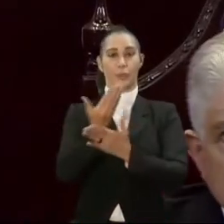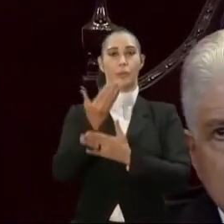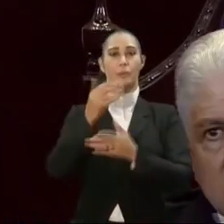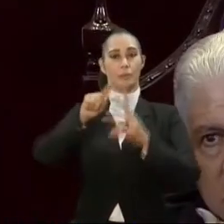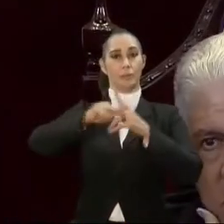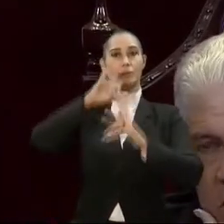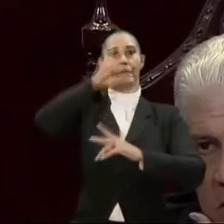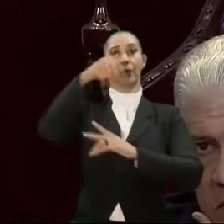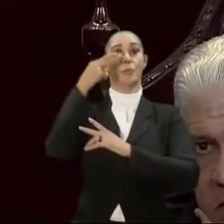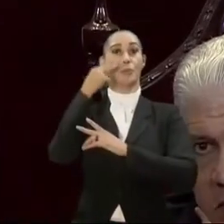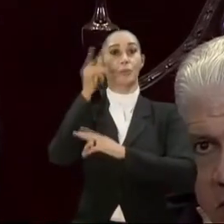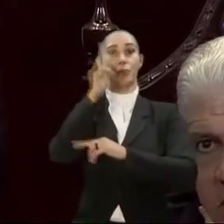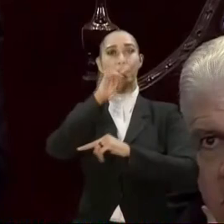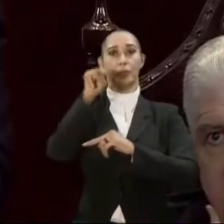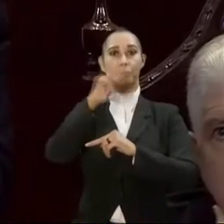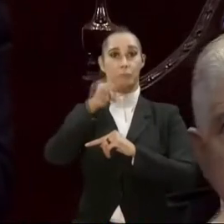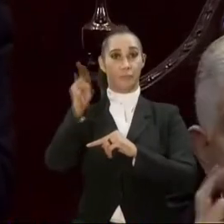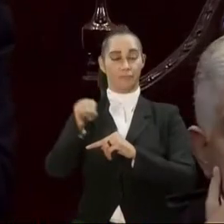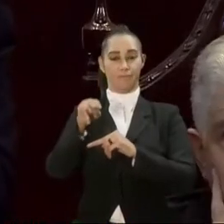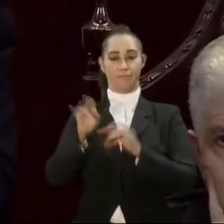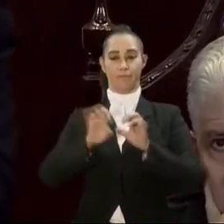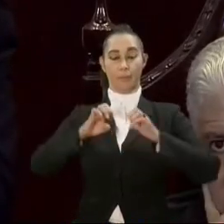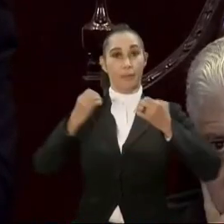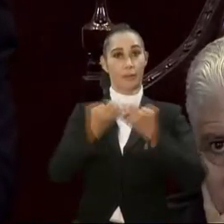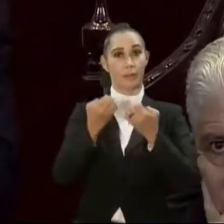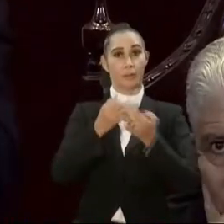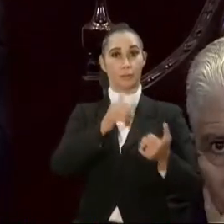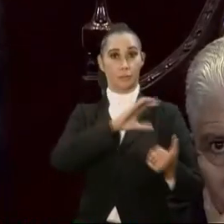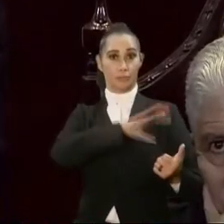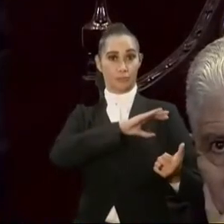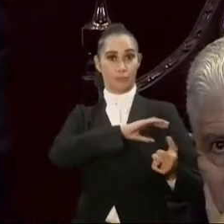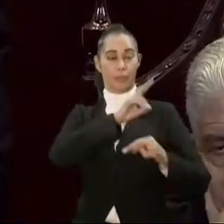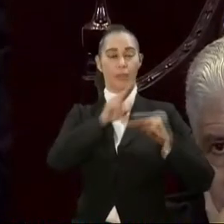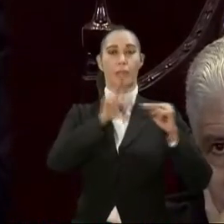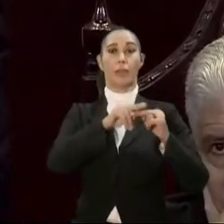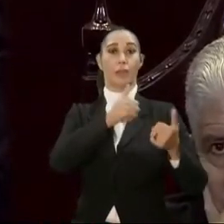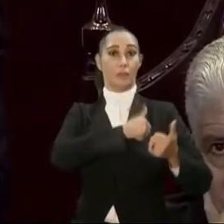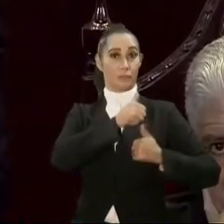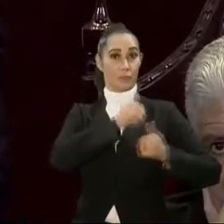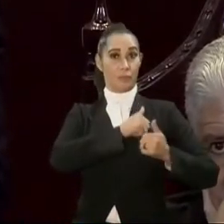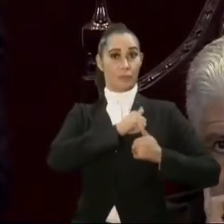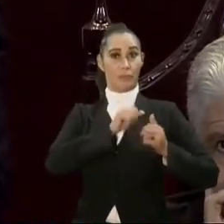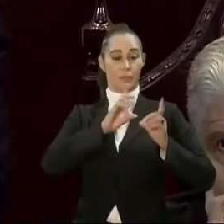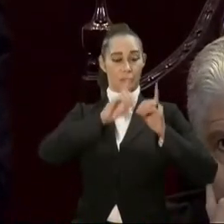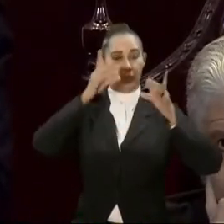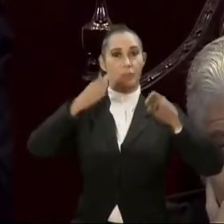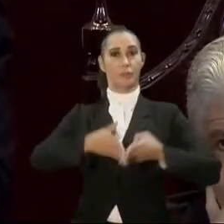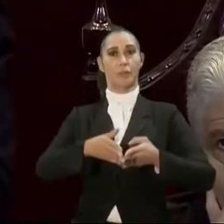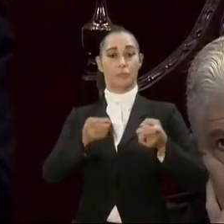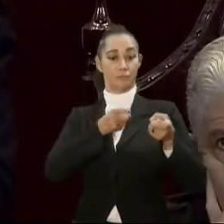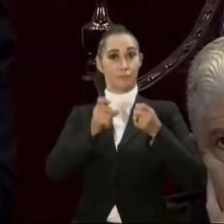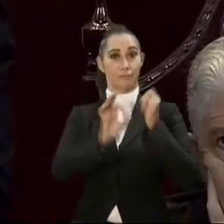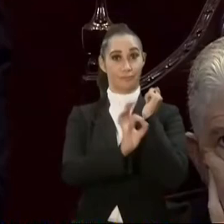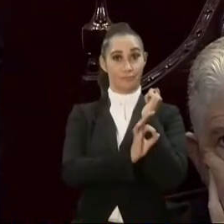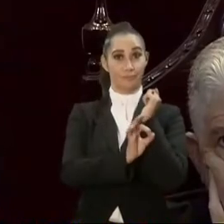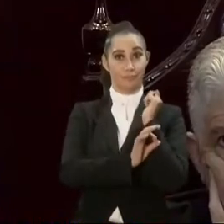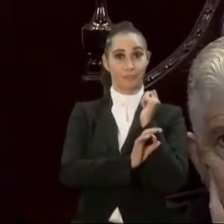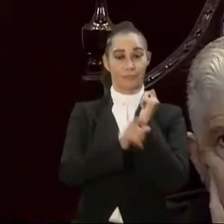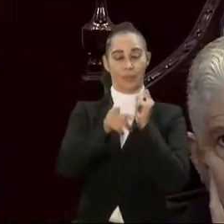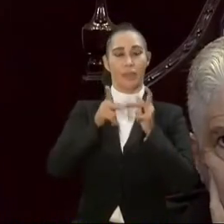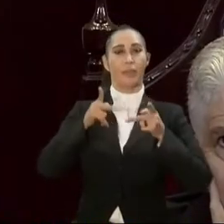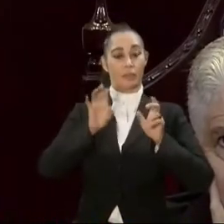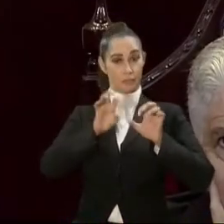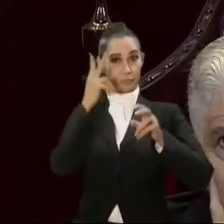junio de 2022 el operativo conjunto entre la Policía Nacional, las Fuerzas Armadas y la Dirección Nacional de Control de Drogas ha